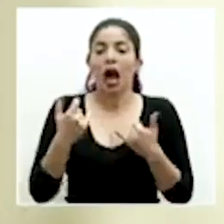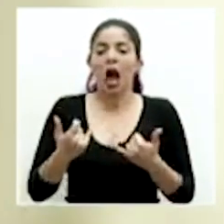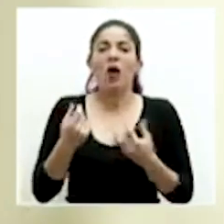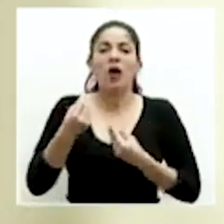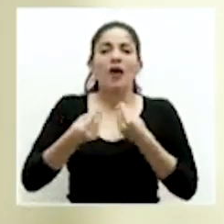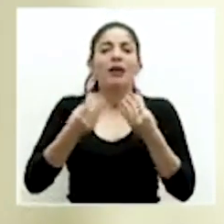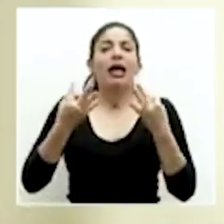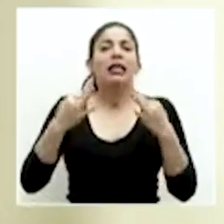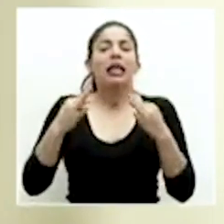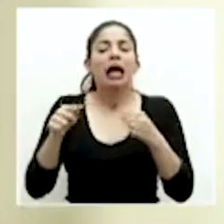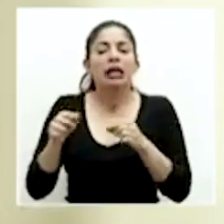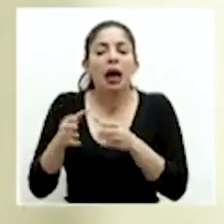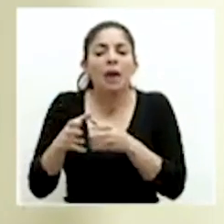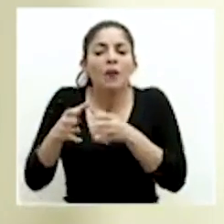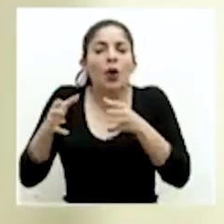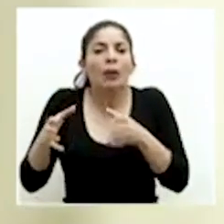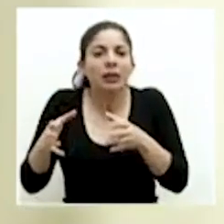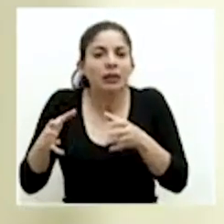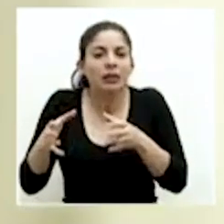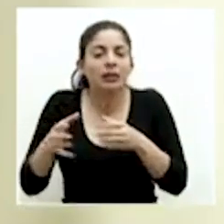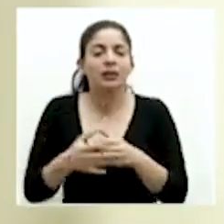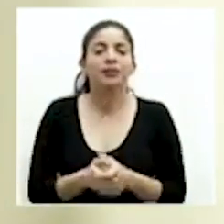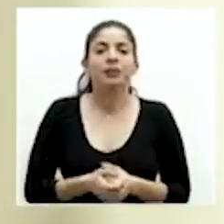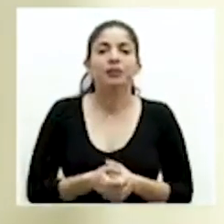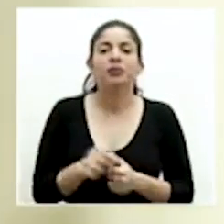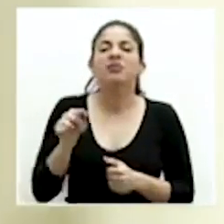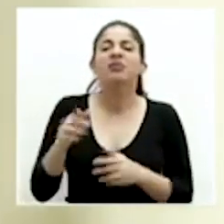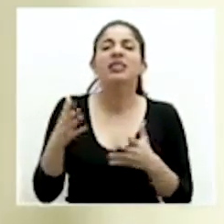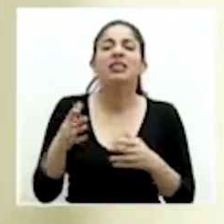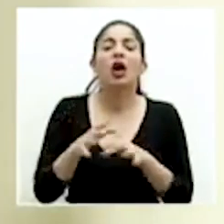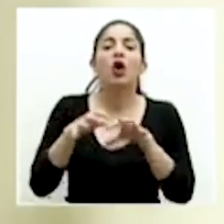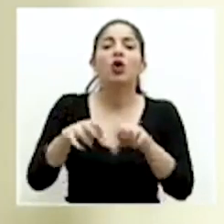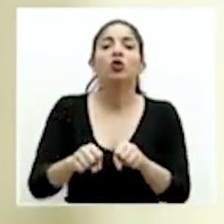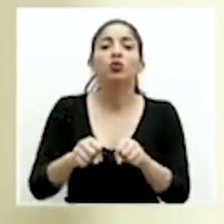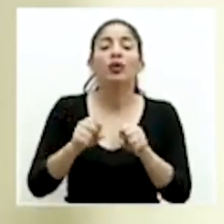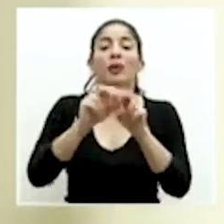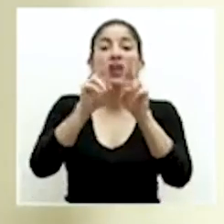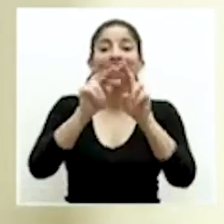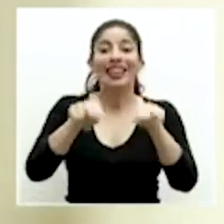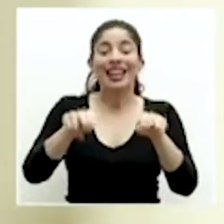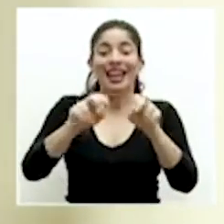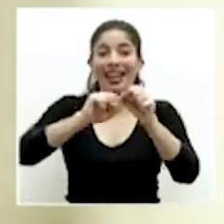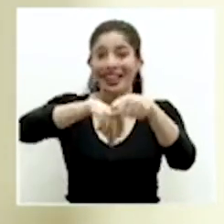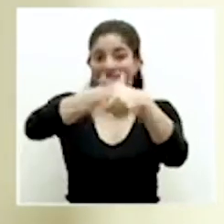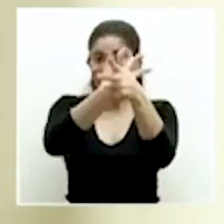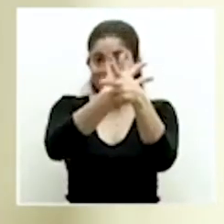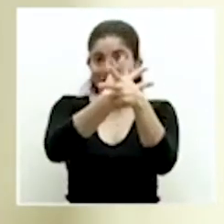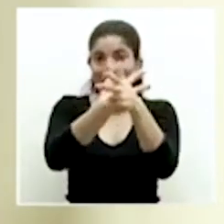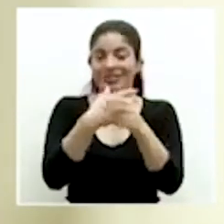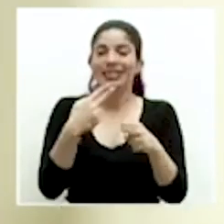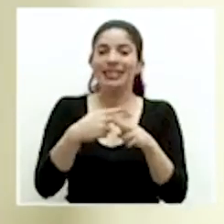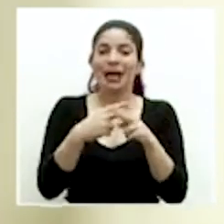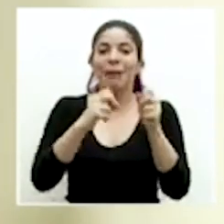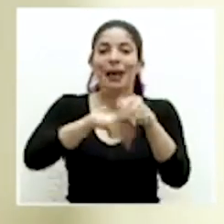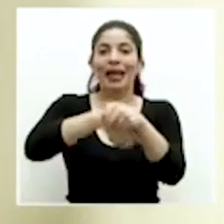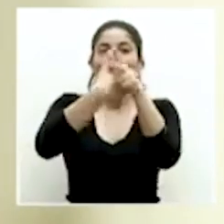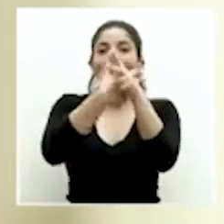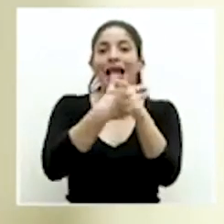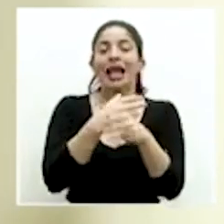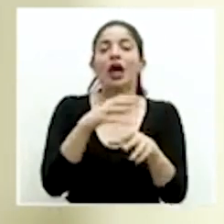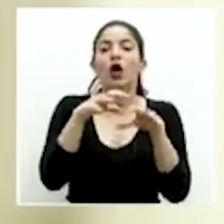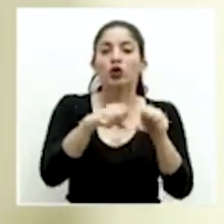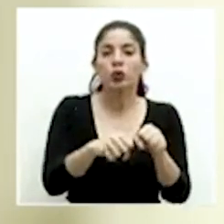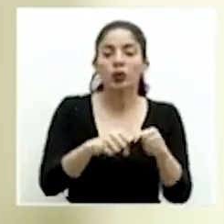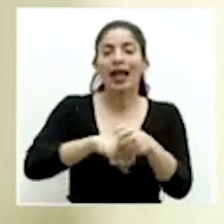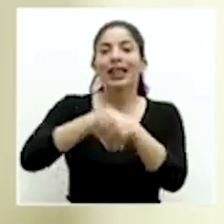bien tratar de potenciar aún más, que son las consultas virtuales, la teleconsulta, la telemedicina,